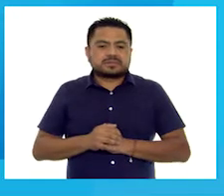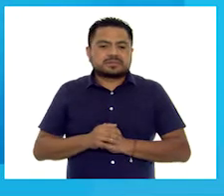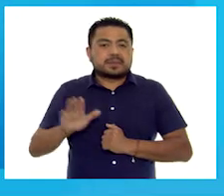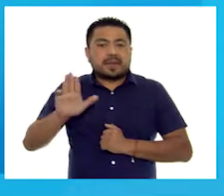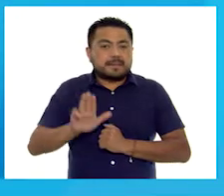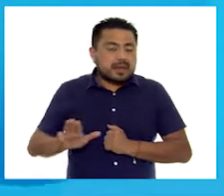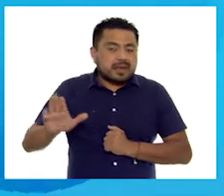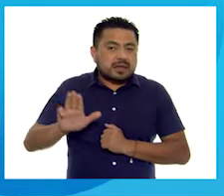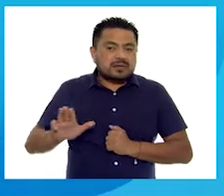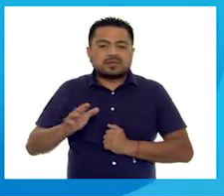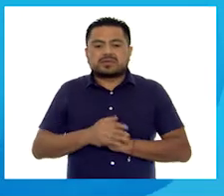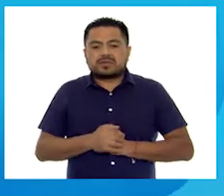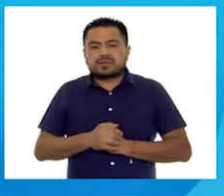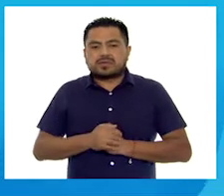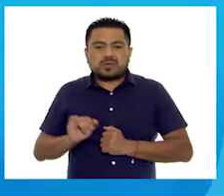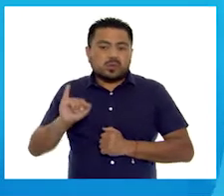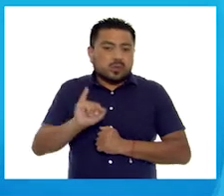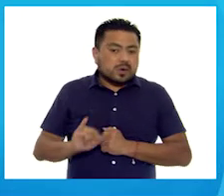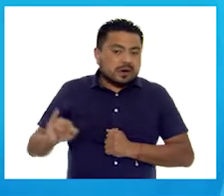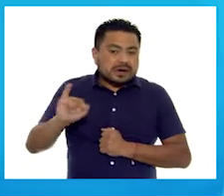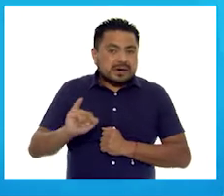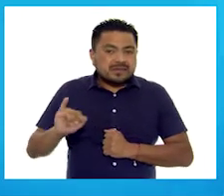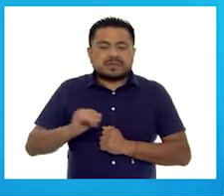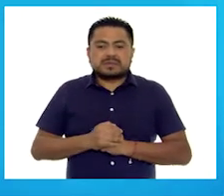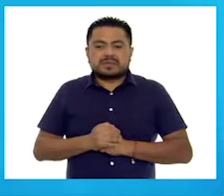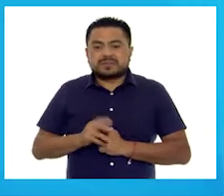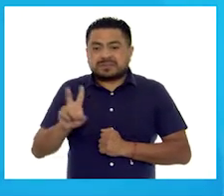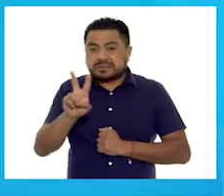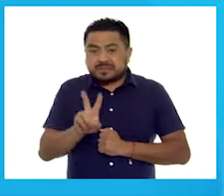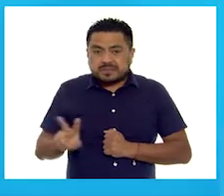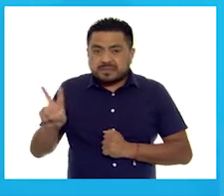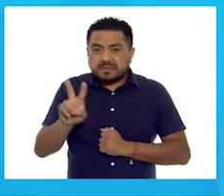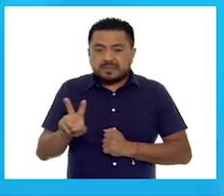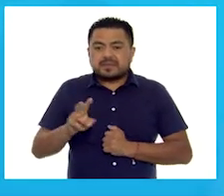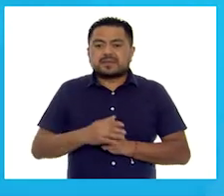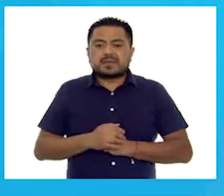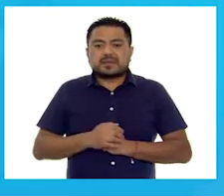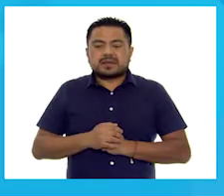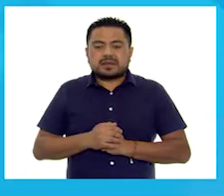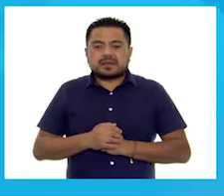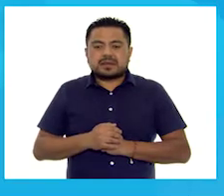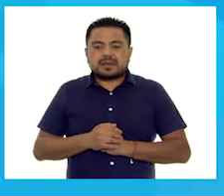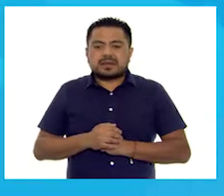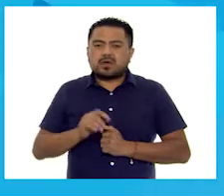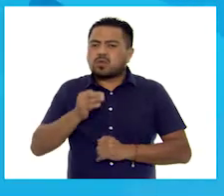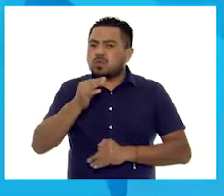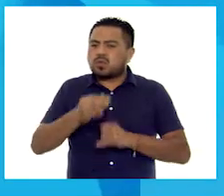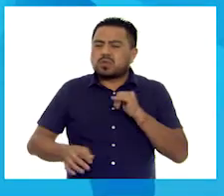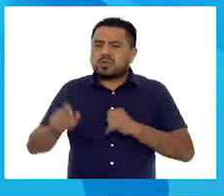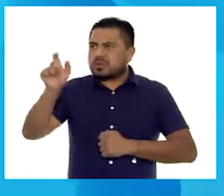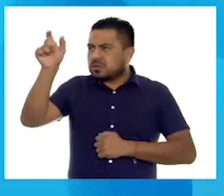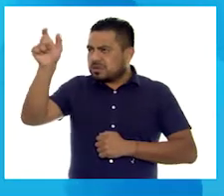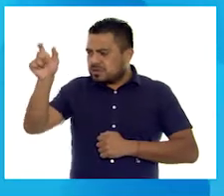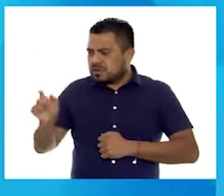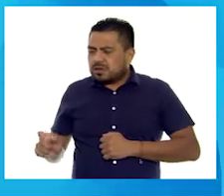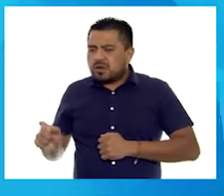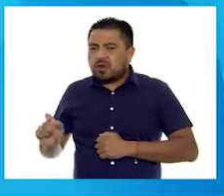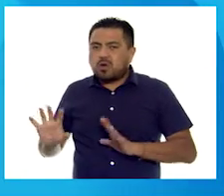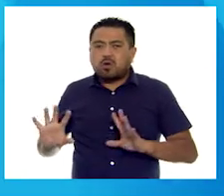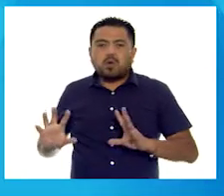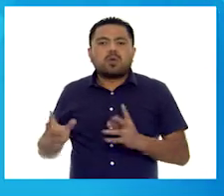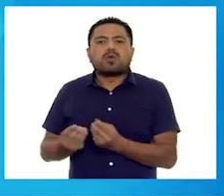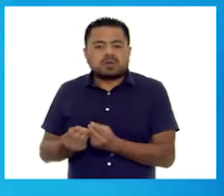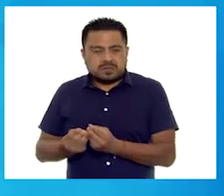miércoles, jueves, viernes y tenemos una última columna que es el total.